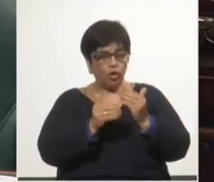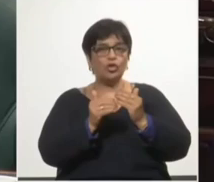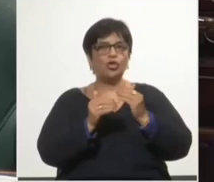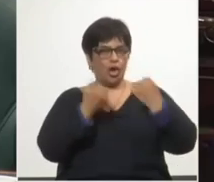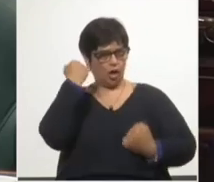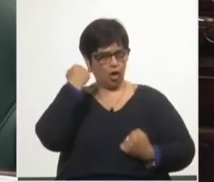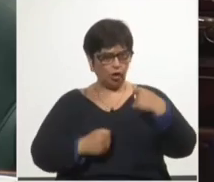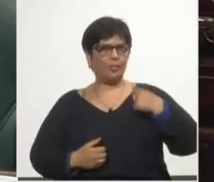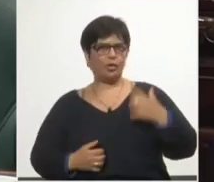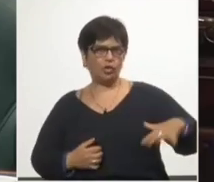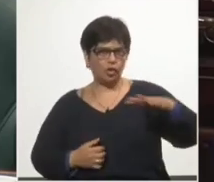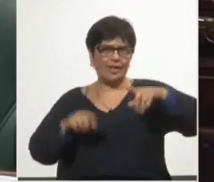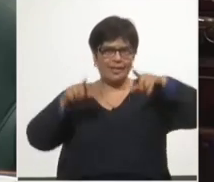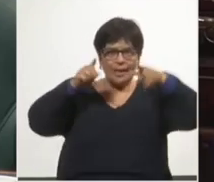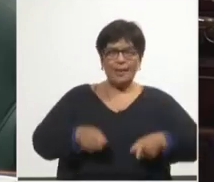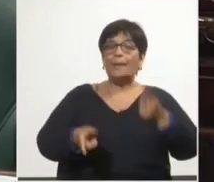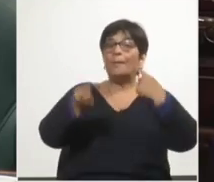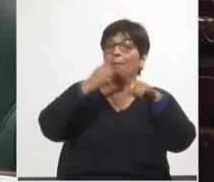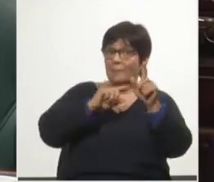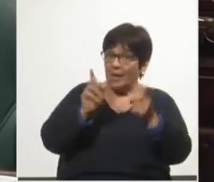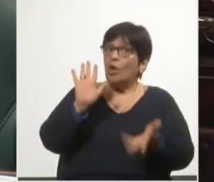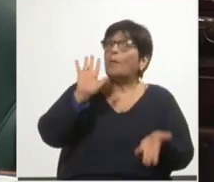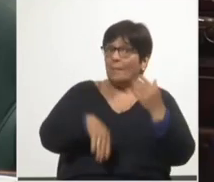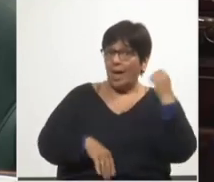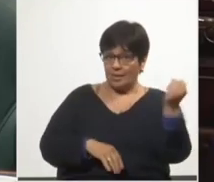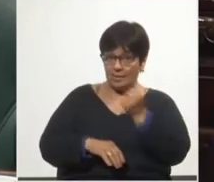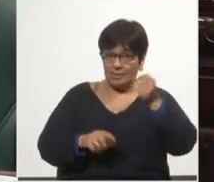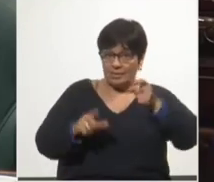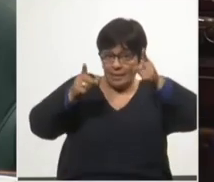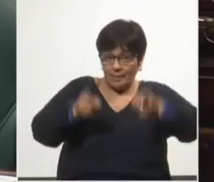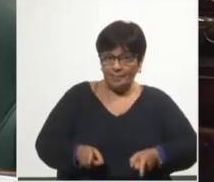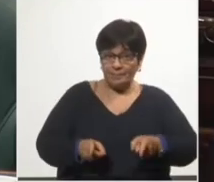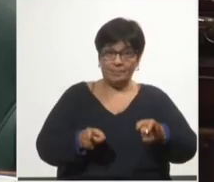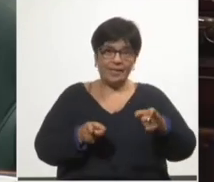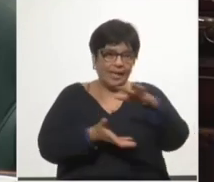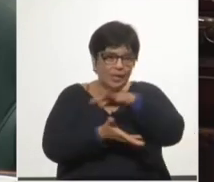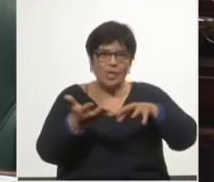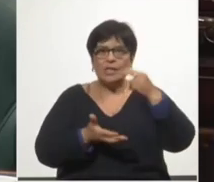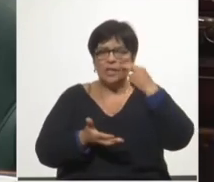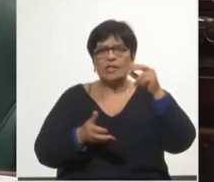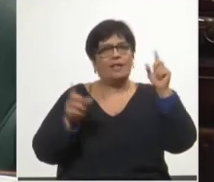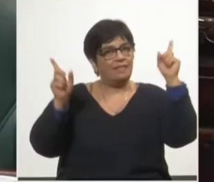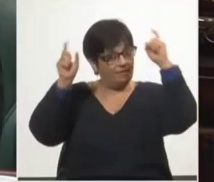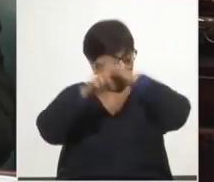económico y social, pero es mucho más importante en el medio de una crisis.